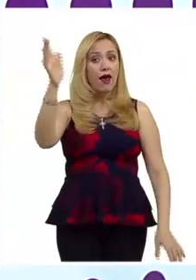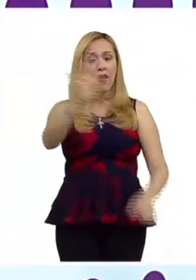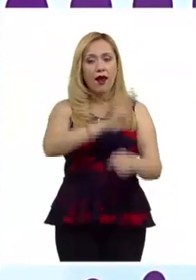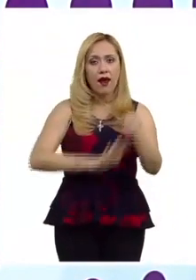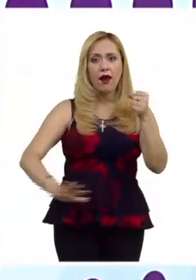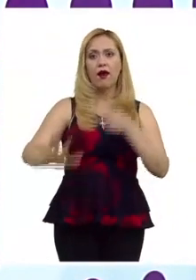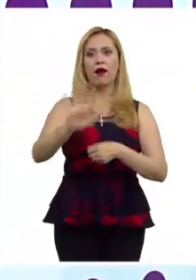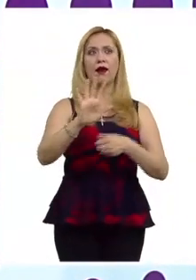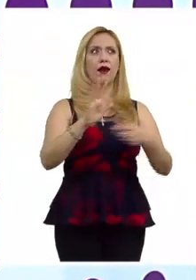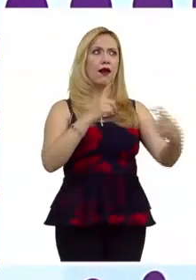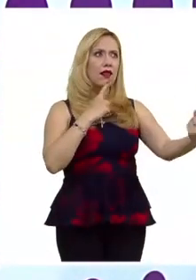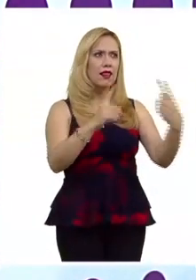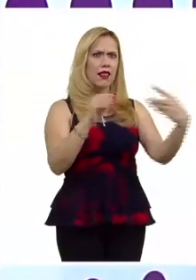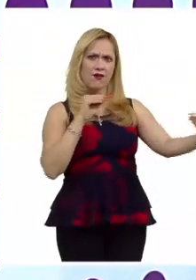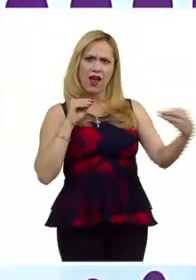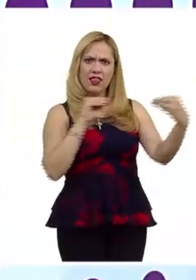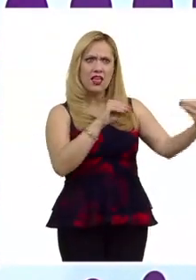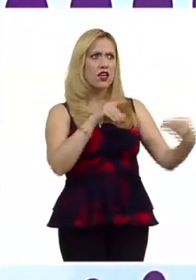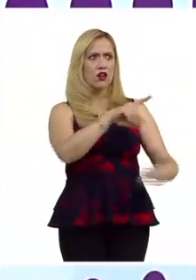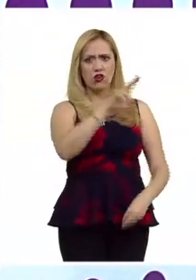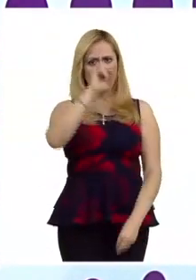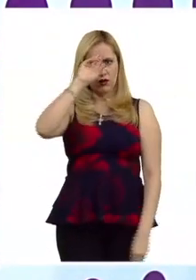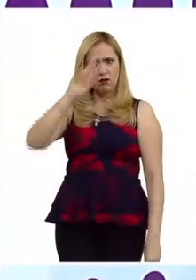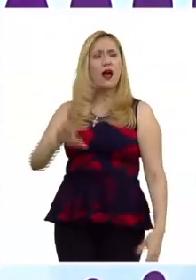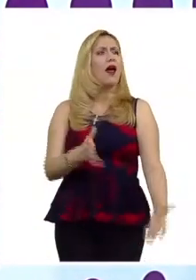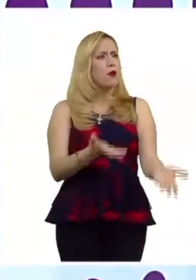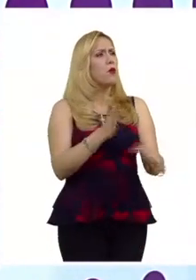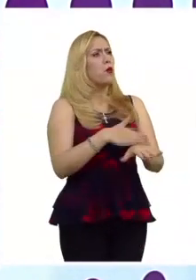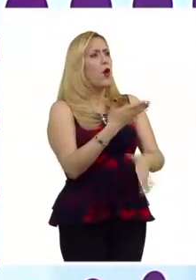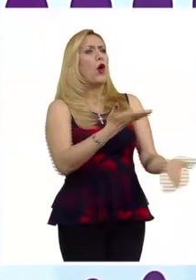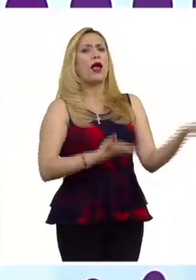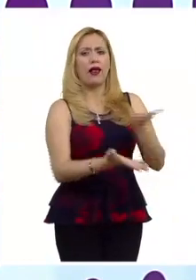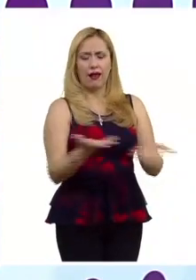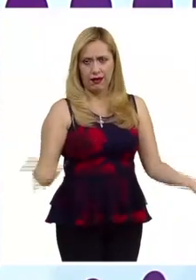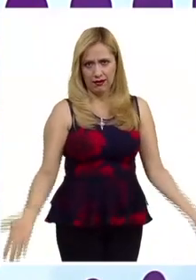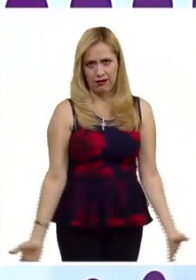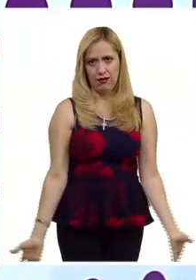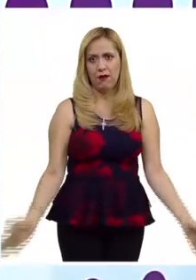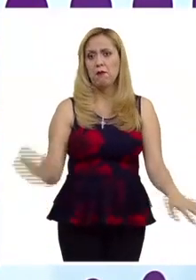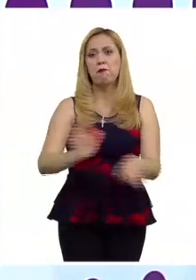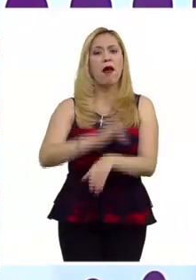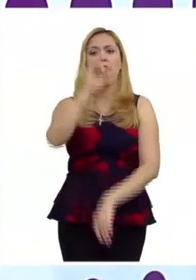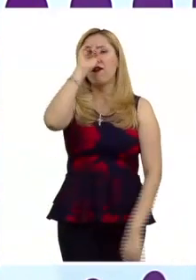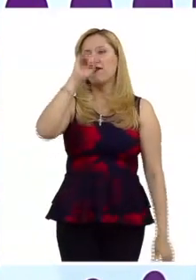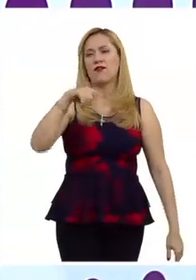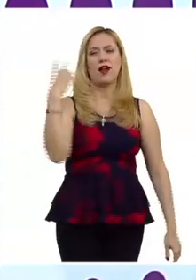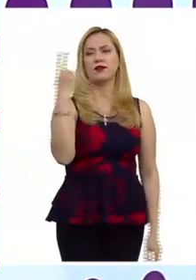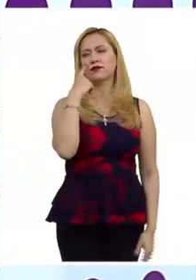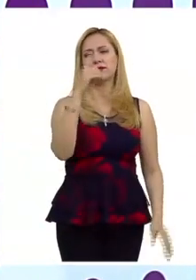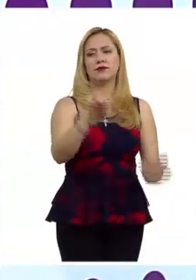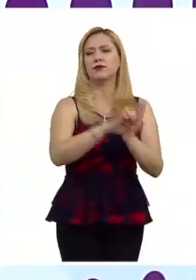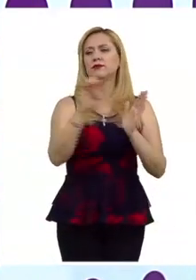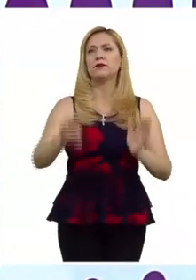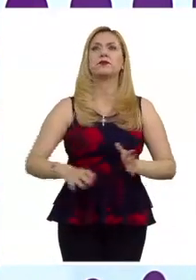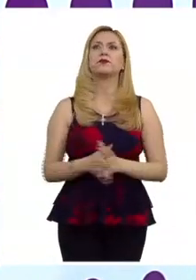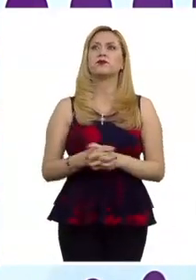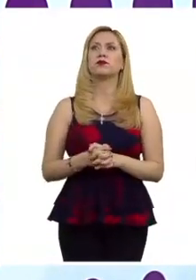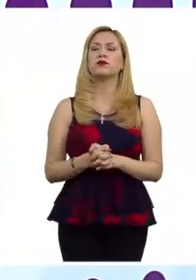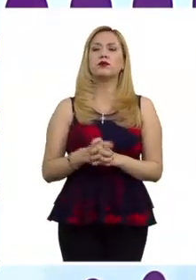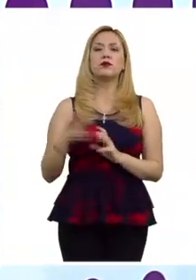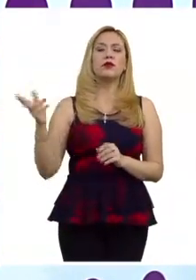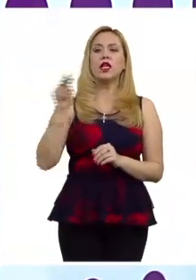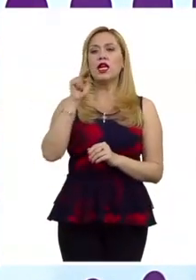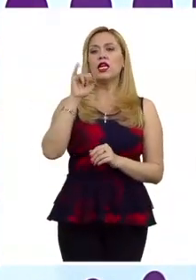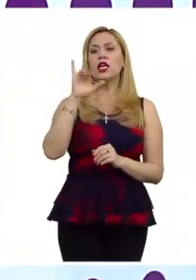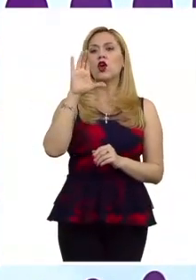intolerantes. Entonces, a veces es la salida más fácil, es lo que hemos visto. El caso, por ejemplo, no llega a discurso de odio, pero de Nicolás